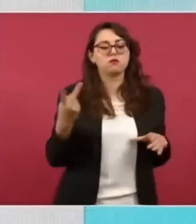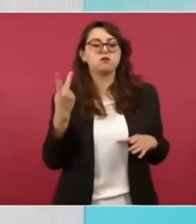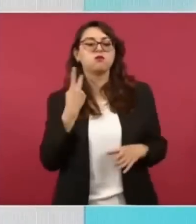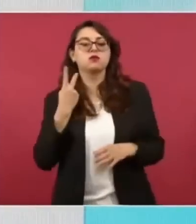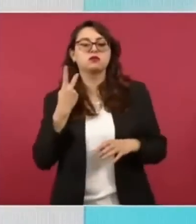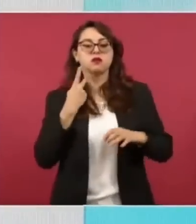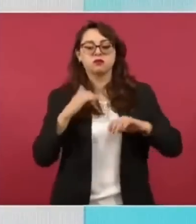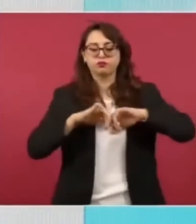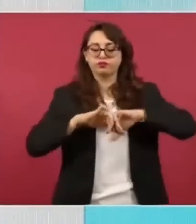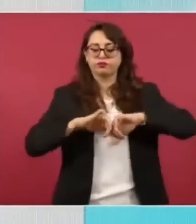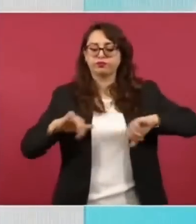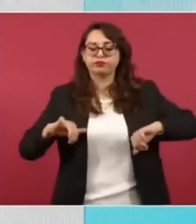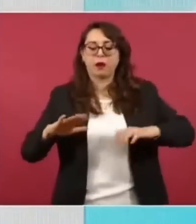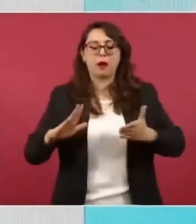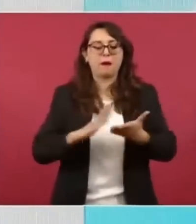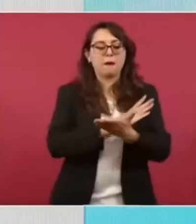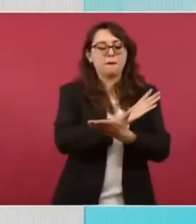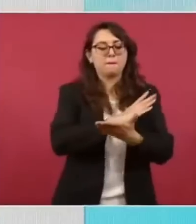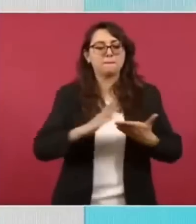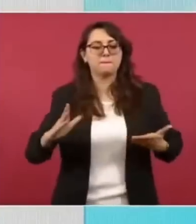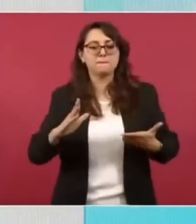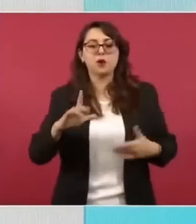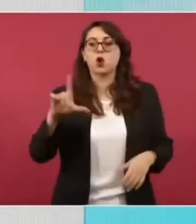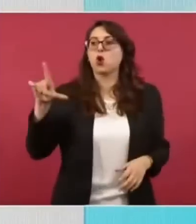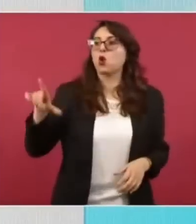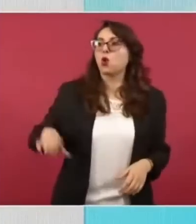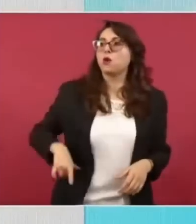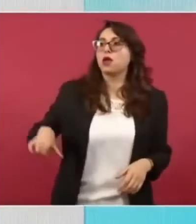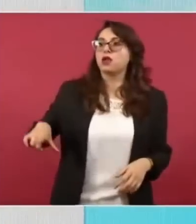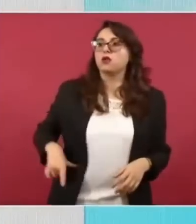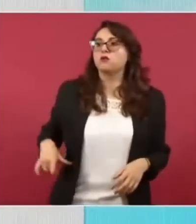y que el gobierno represente a todos